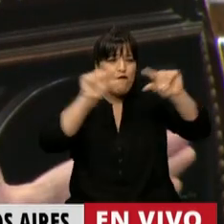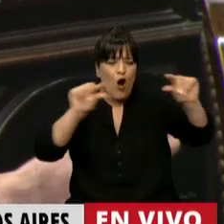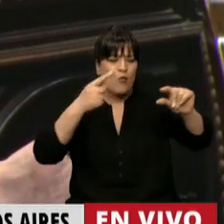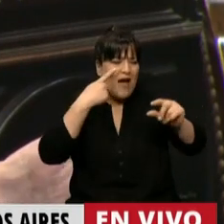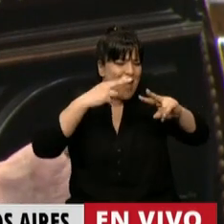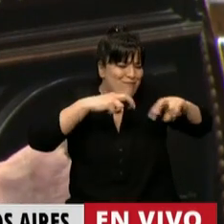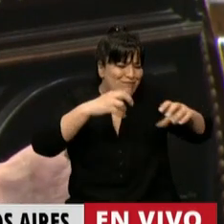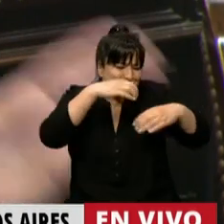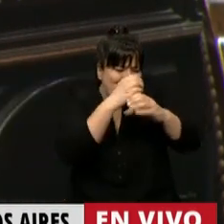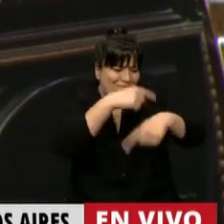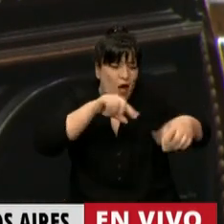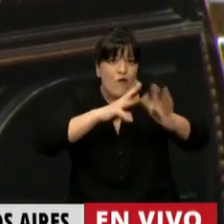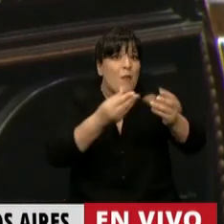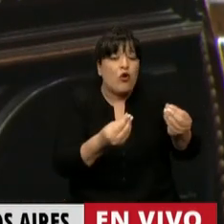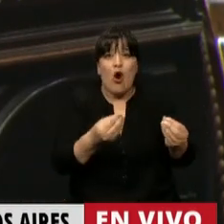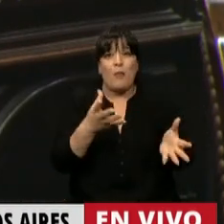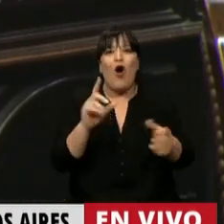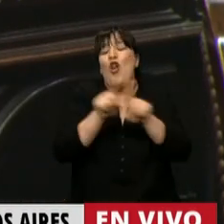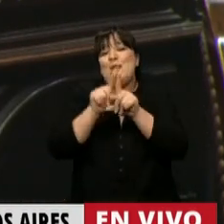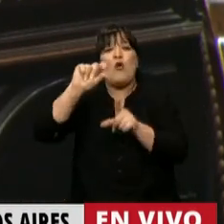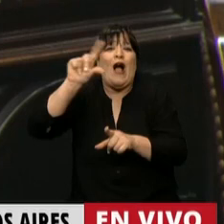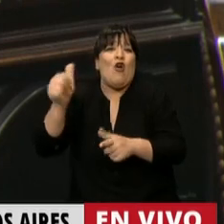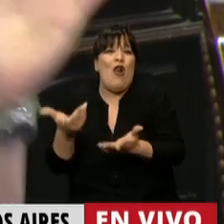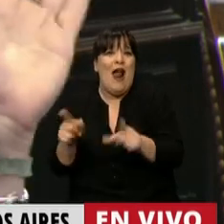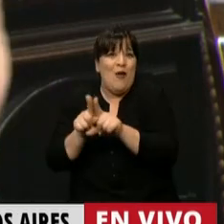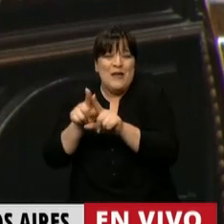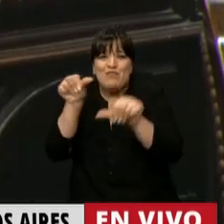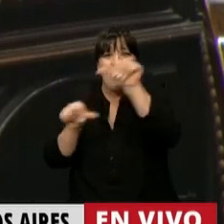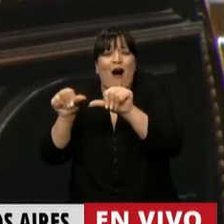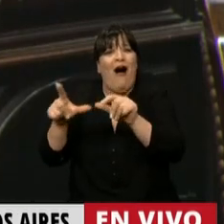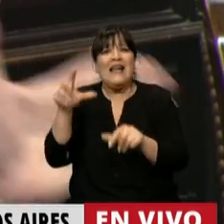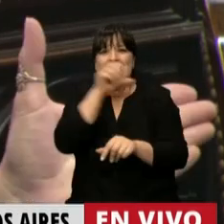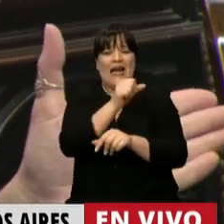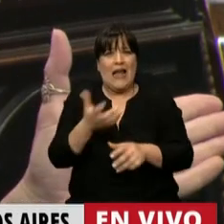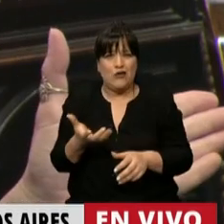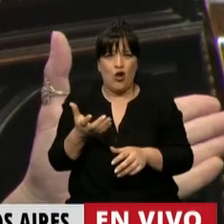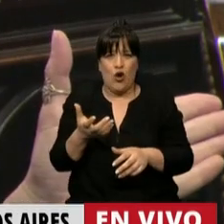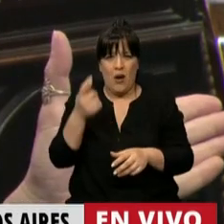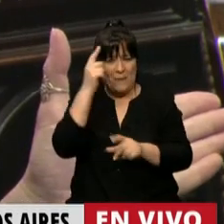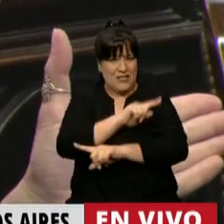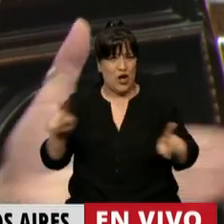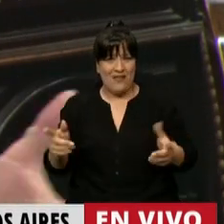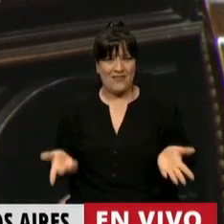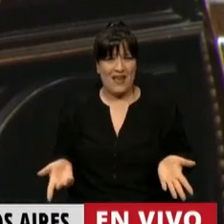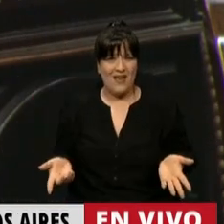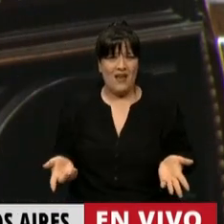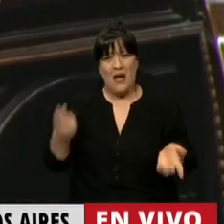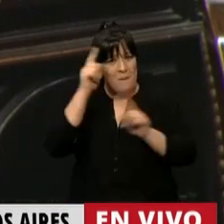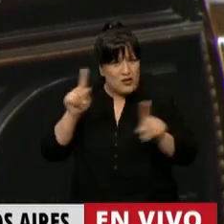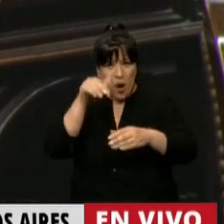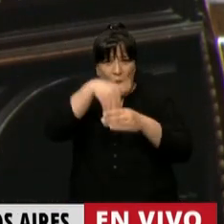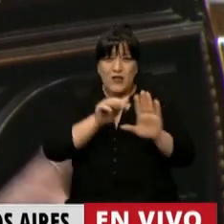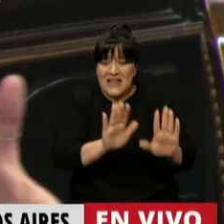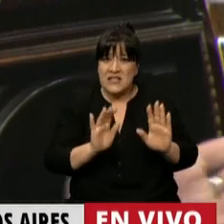van a conocer, como la de la Coca-Cola. Ahora, fórmulas secretas, es impresionante. Eso es lo que se está